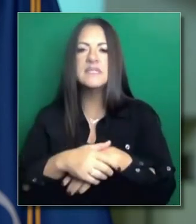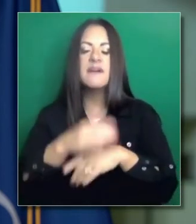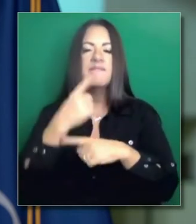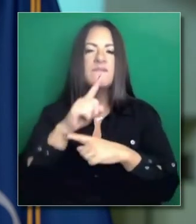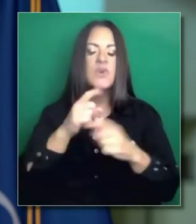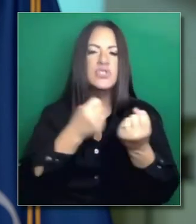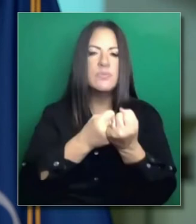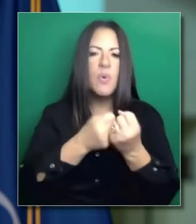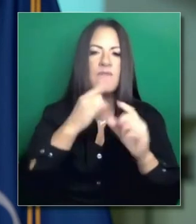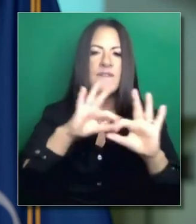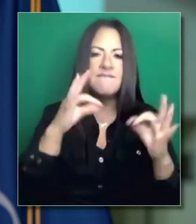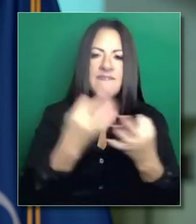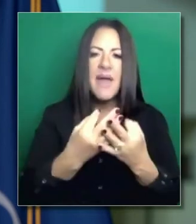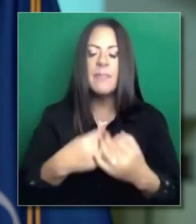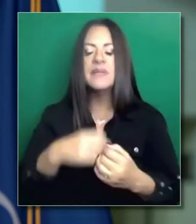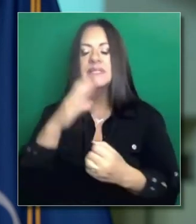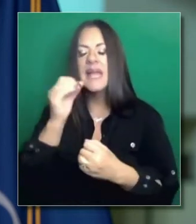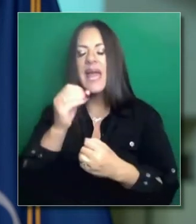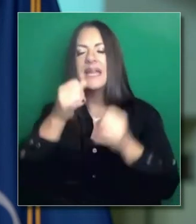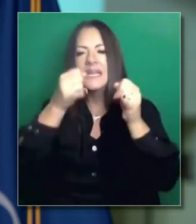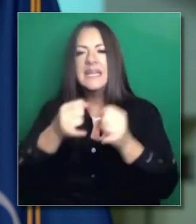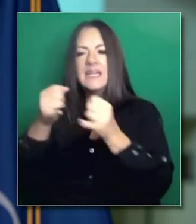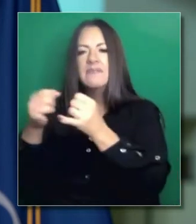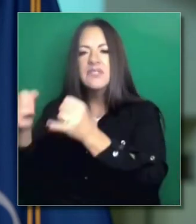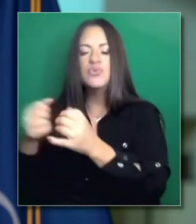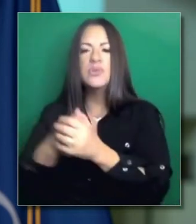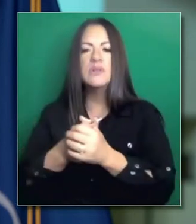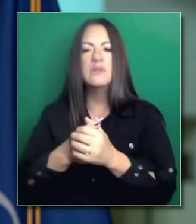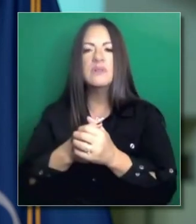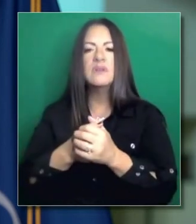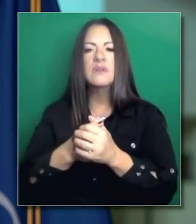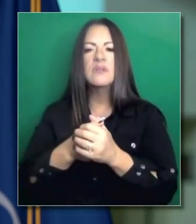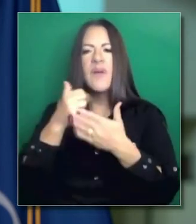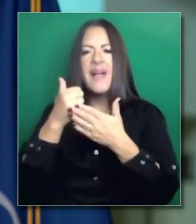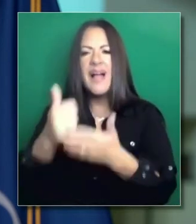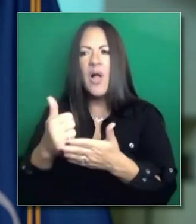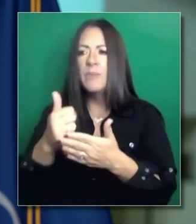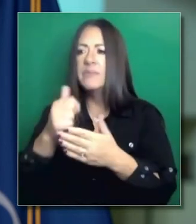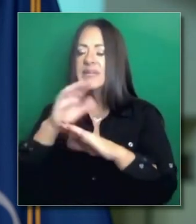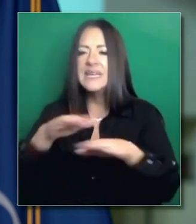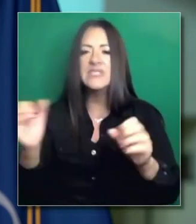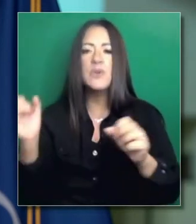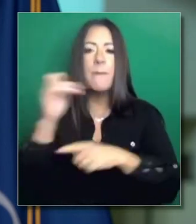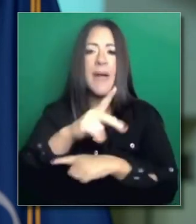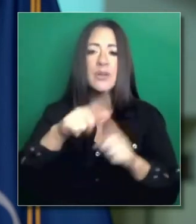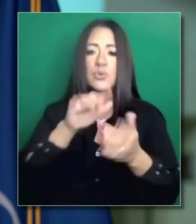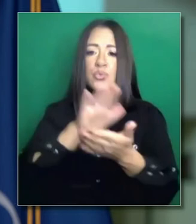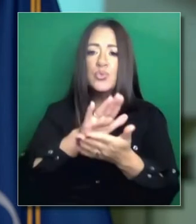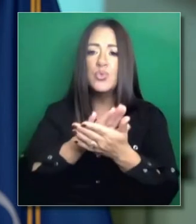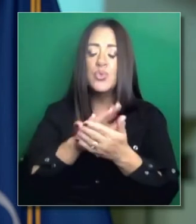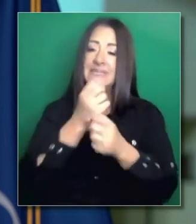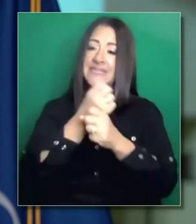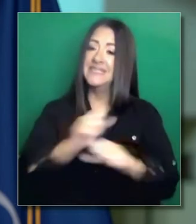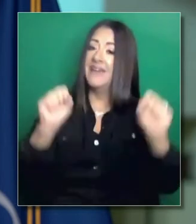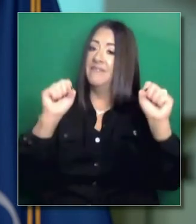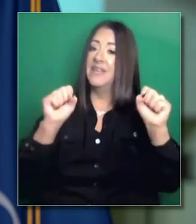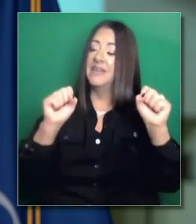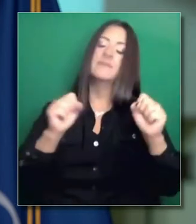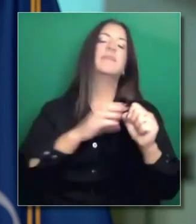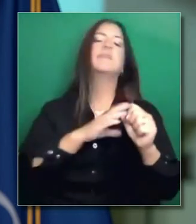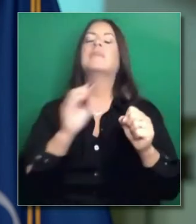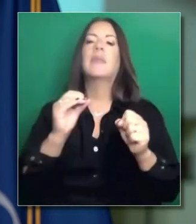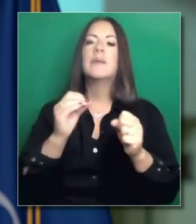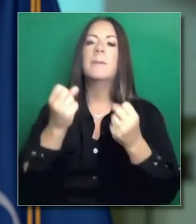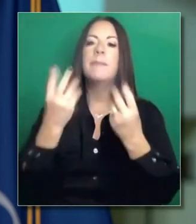familias e individuos, apoyo en el presupuesto específicamente para hacer volver a las escuelas a nuestros hijos sin